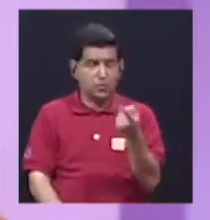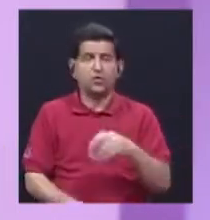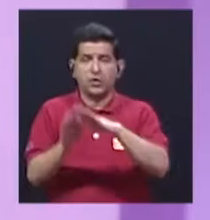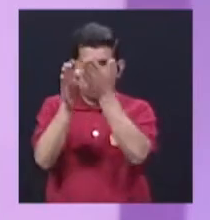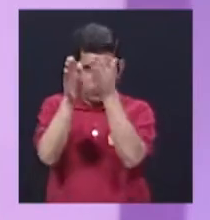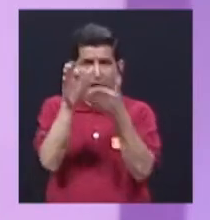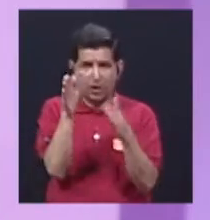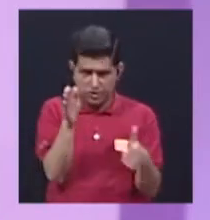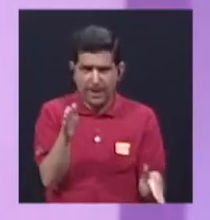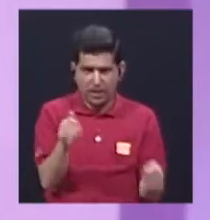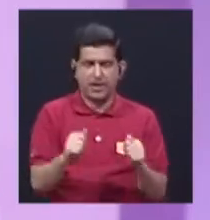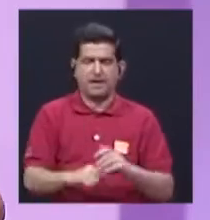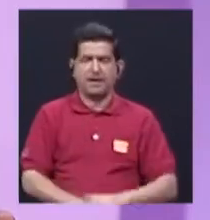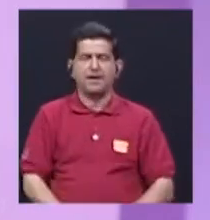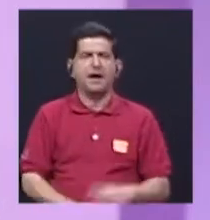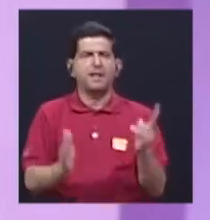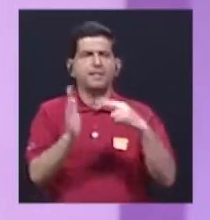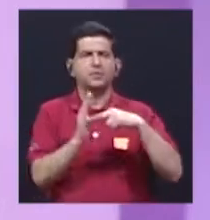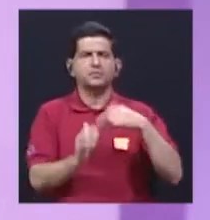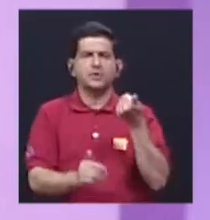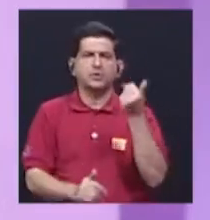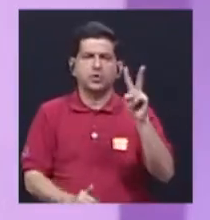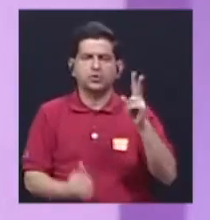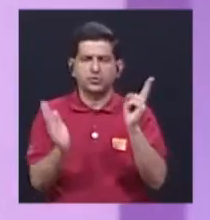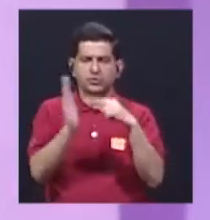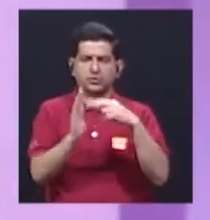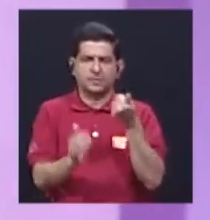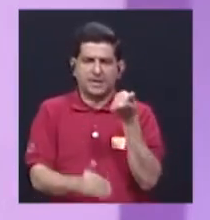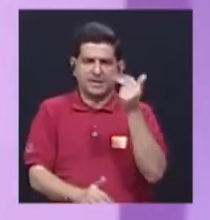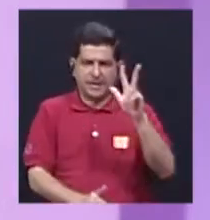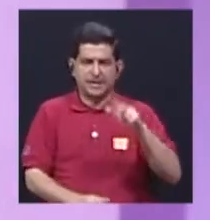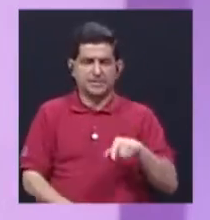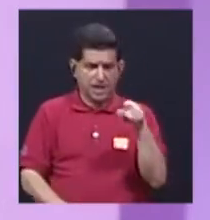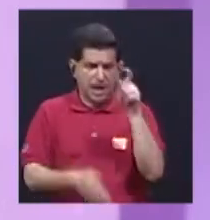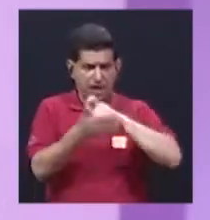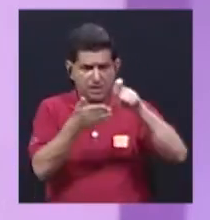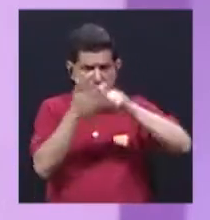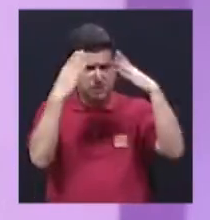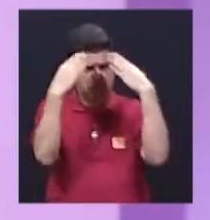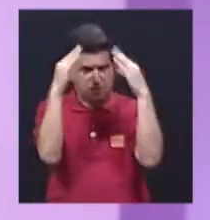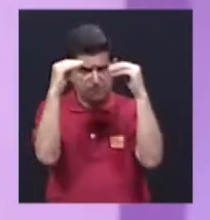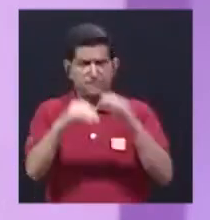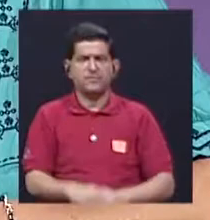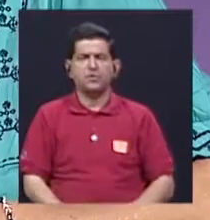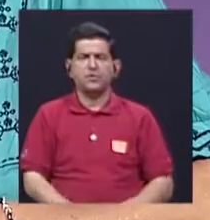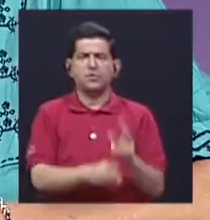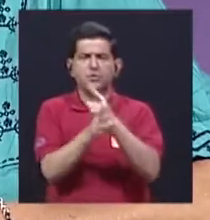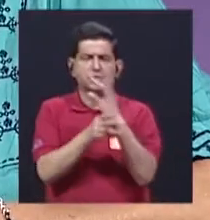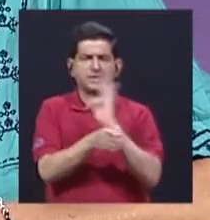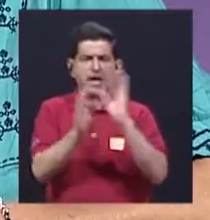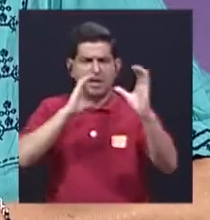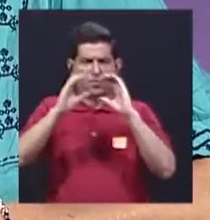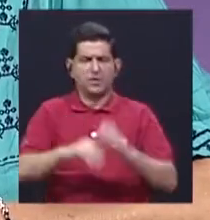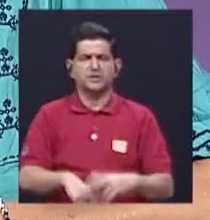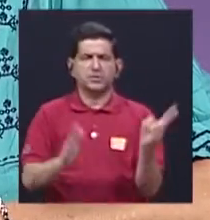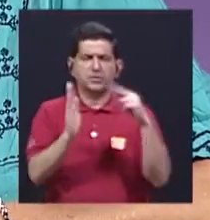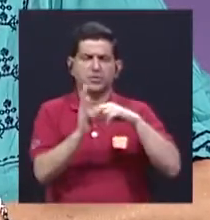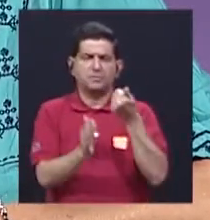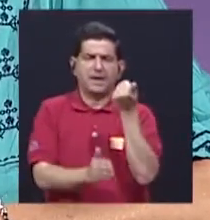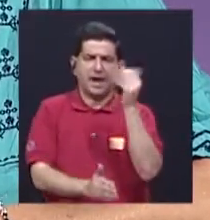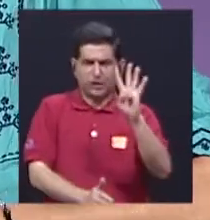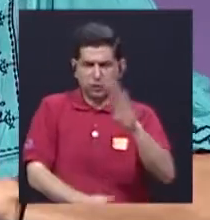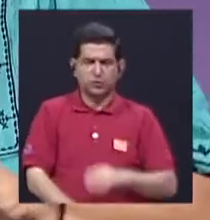Contraloría General de la República, en el 2012 y 2013, que hizo informes, lo dijo la SUTEL en el 2014. O sea,